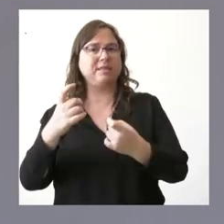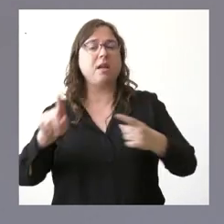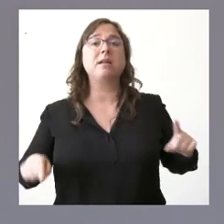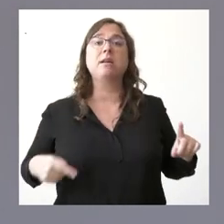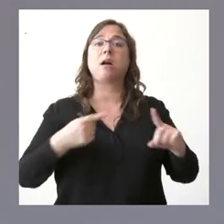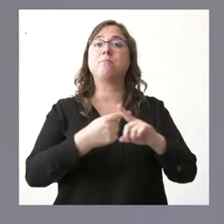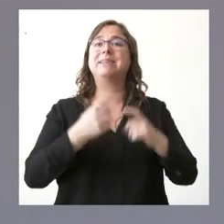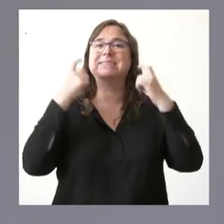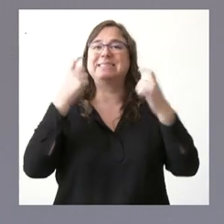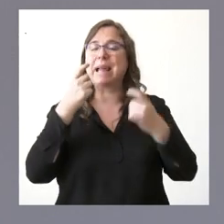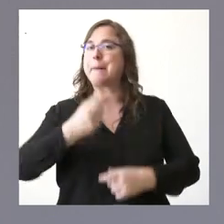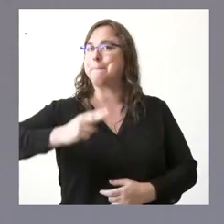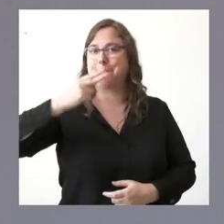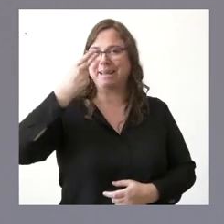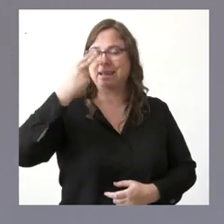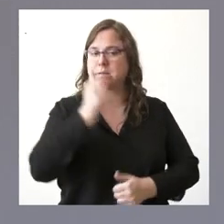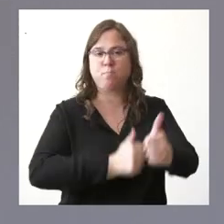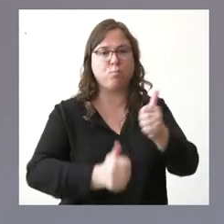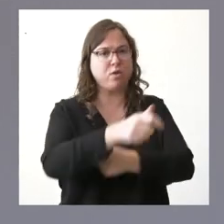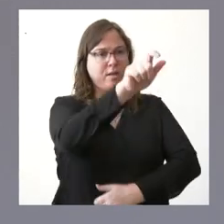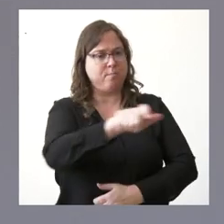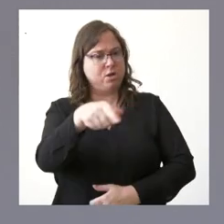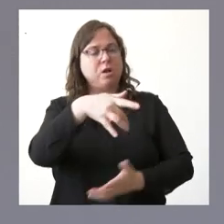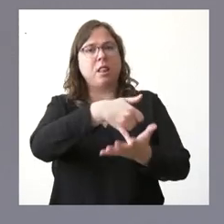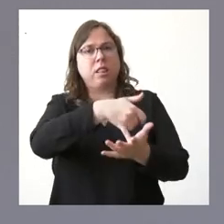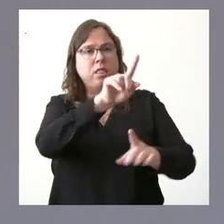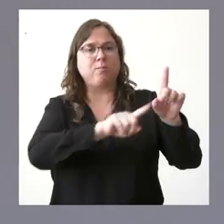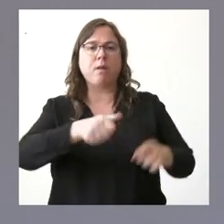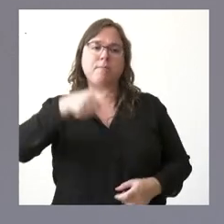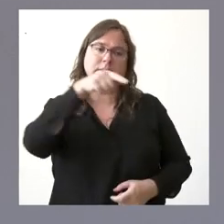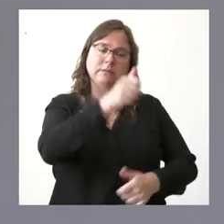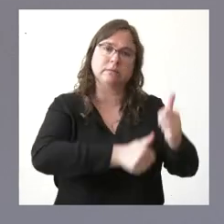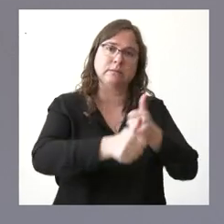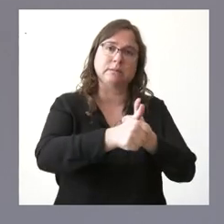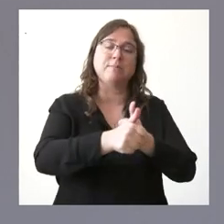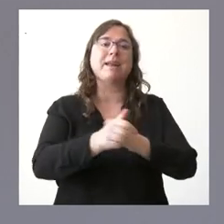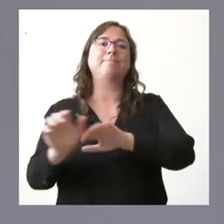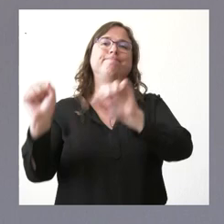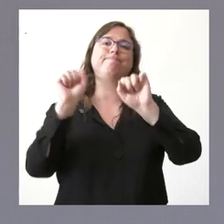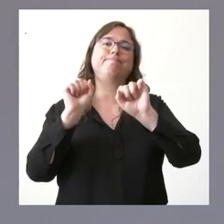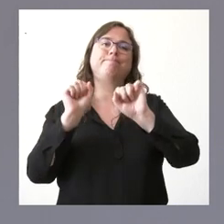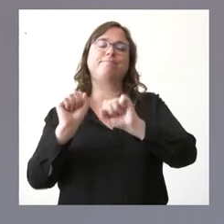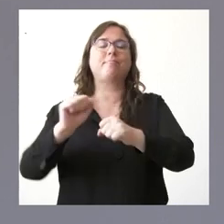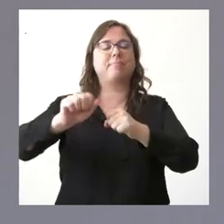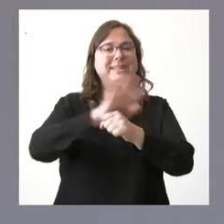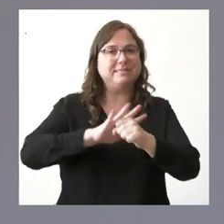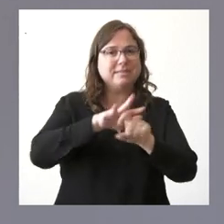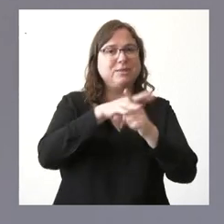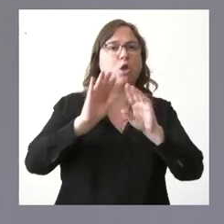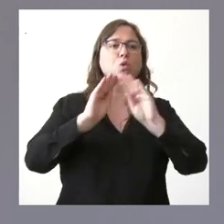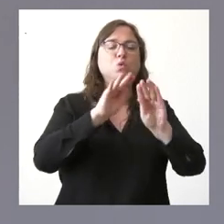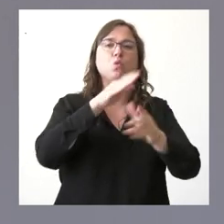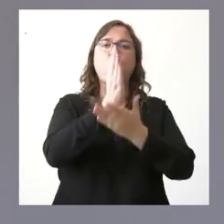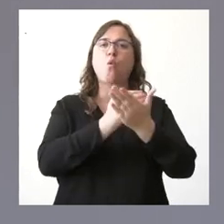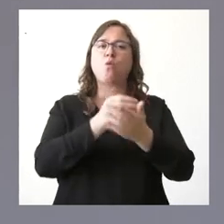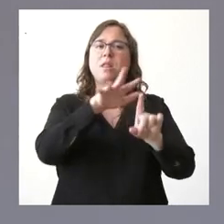antepusiéramos siempre el interés de las personas que tienen más problemas y por tanto abordar el interés general de la comunidad autónoma en esa disposición